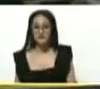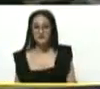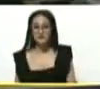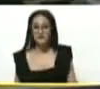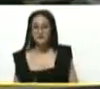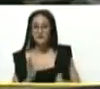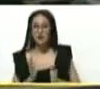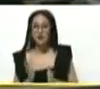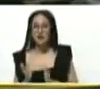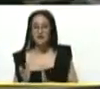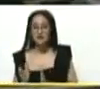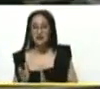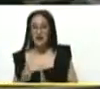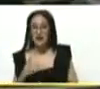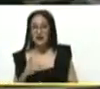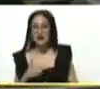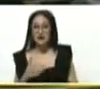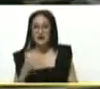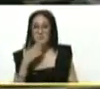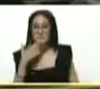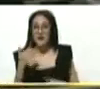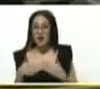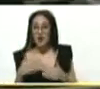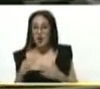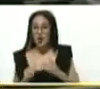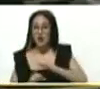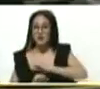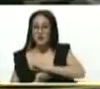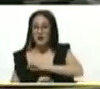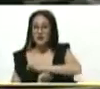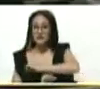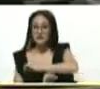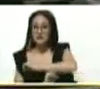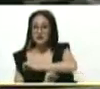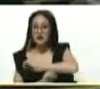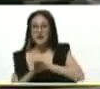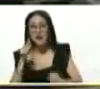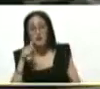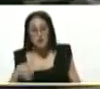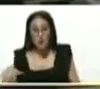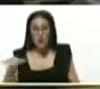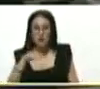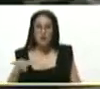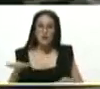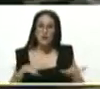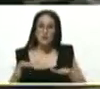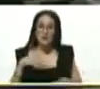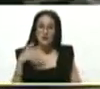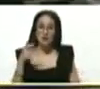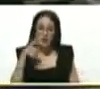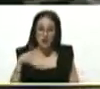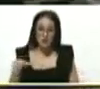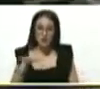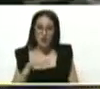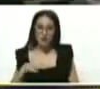Organizar cada vez mejor las bases del poder popular, del movimiento popular.